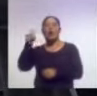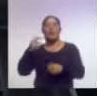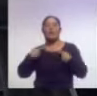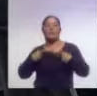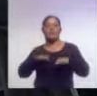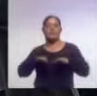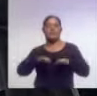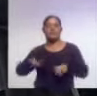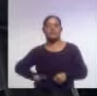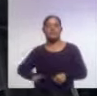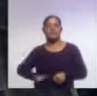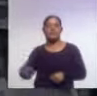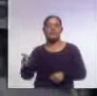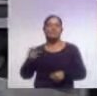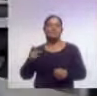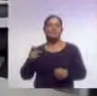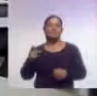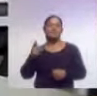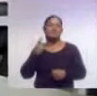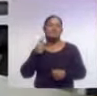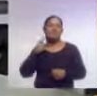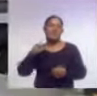Para Ahora Noticias, Altagracia Corona.